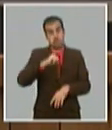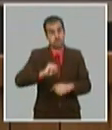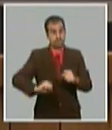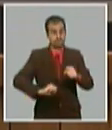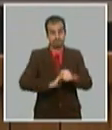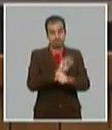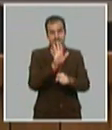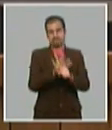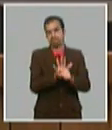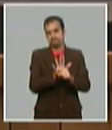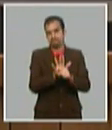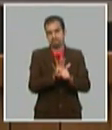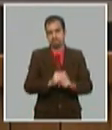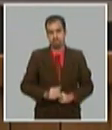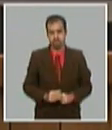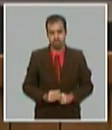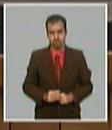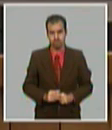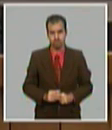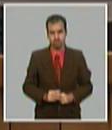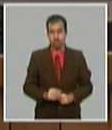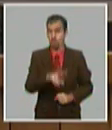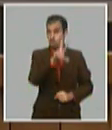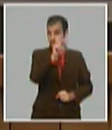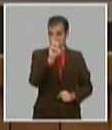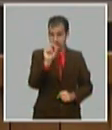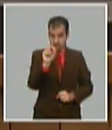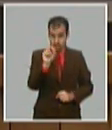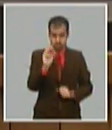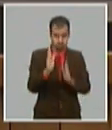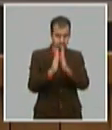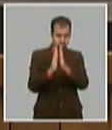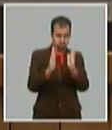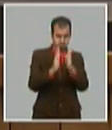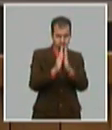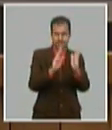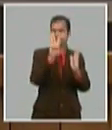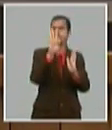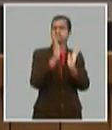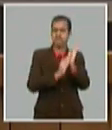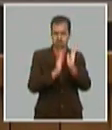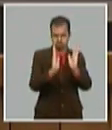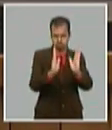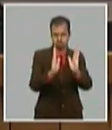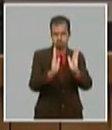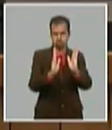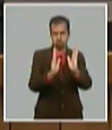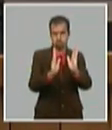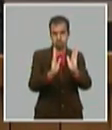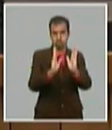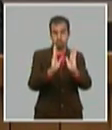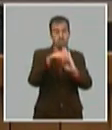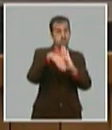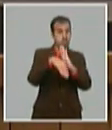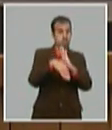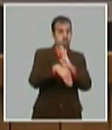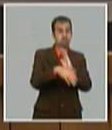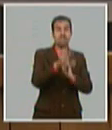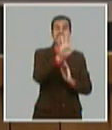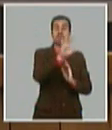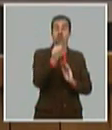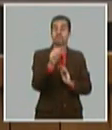entonces el primer trimestre del 2020 la economía decreció un 5.5%